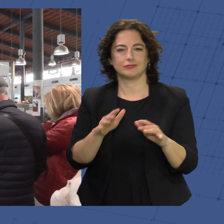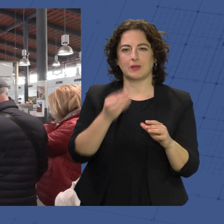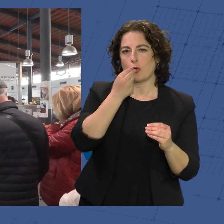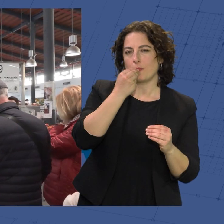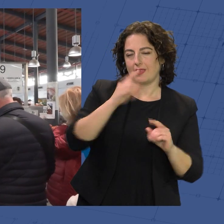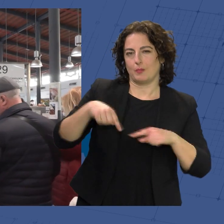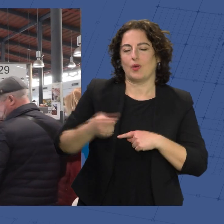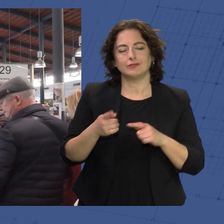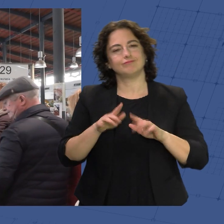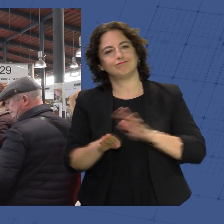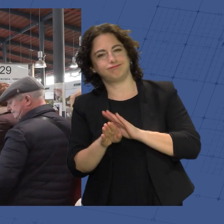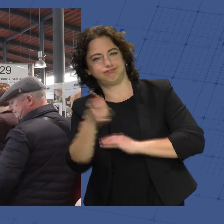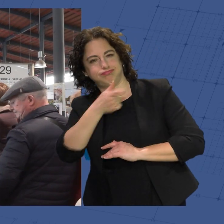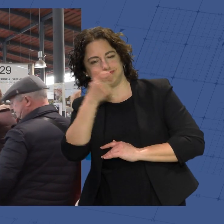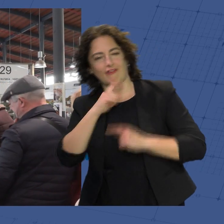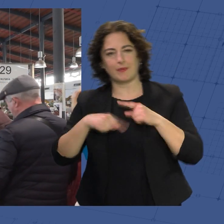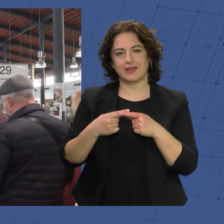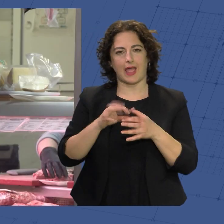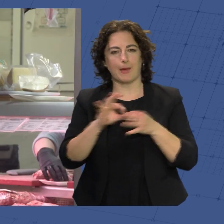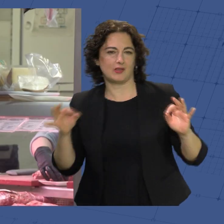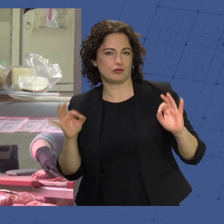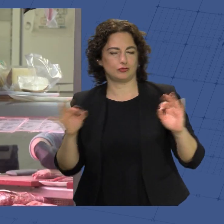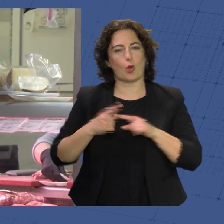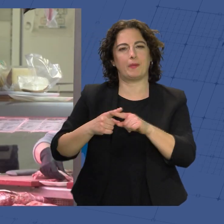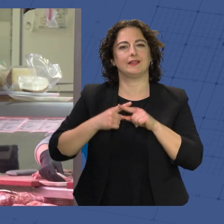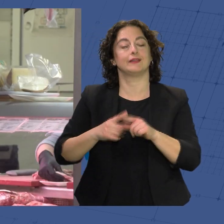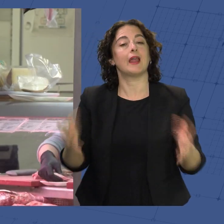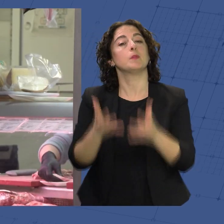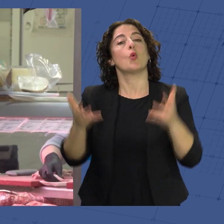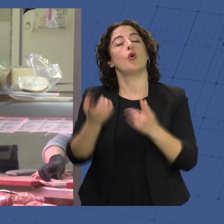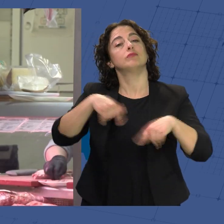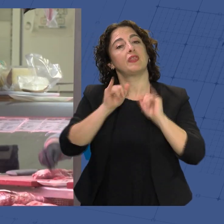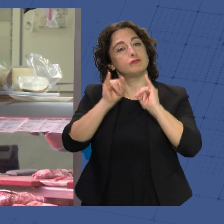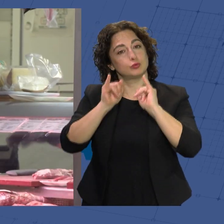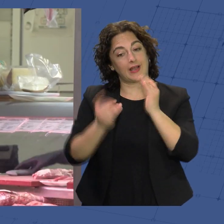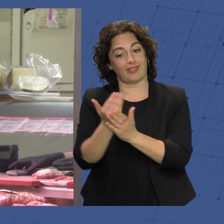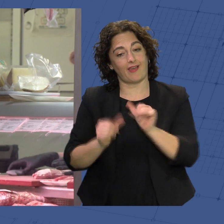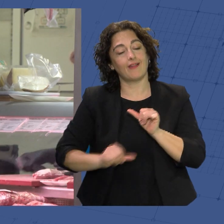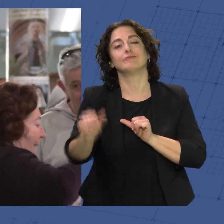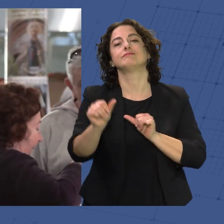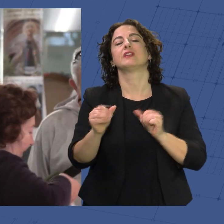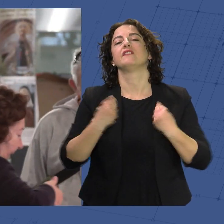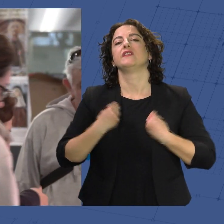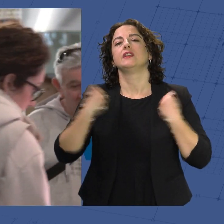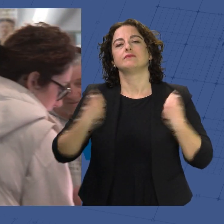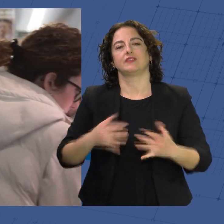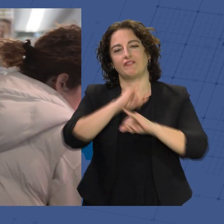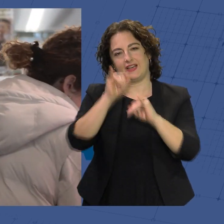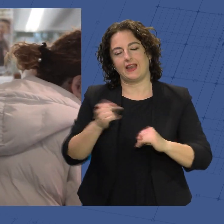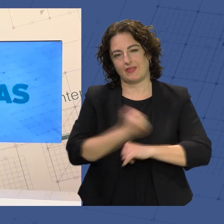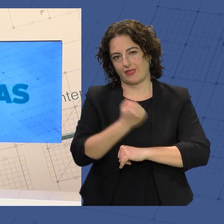los momentos compartidos con familia y amigos. Desde aquí, solo os podemos animar a disfrutar de estos días, y a vivir una feliz Navidad.